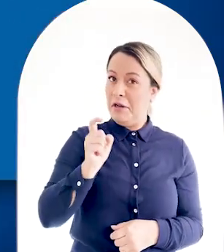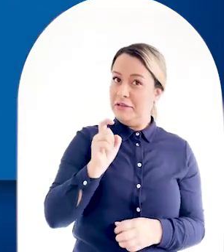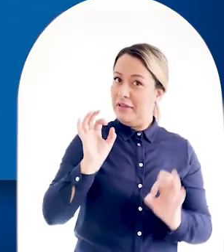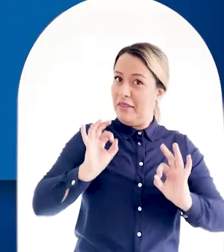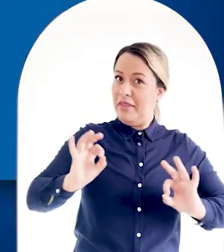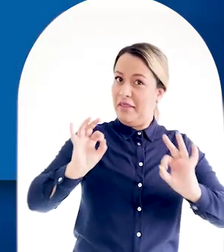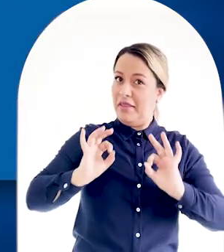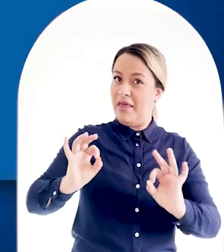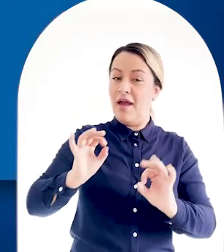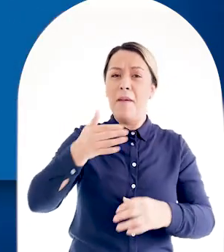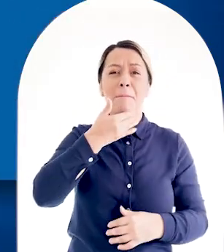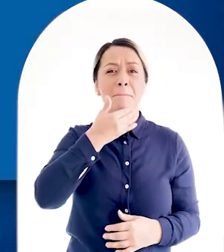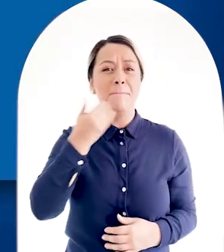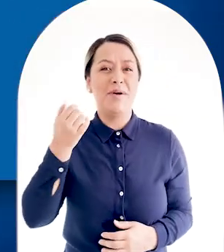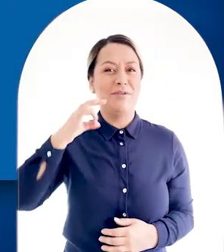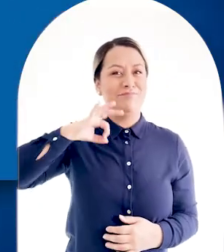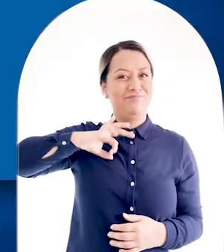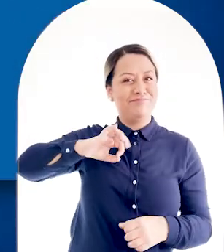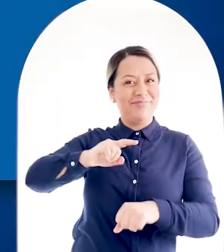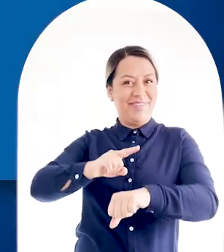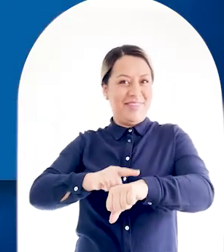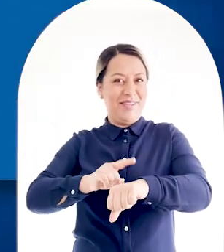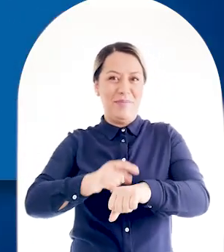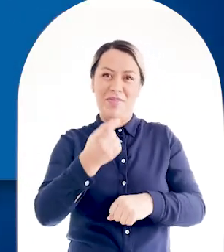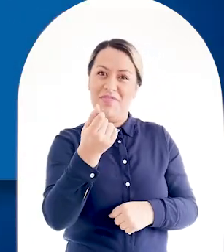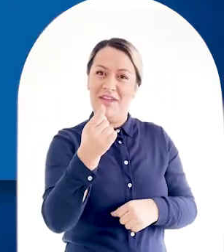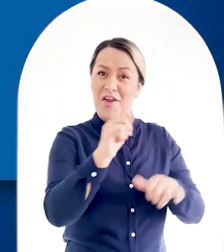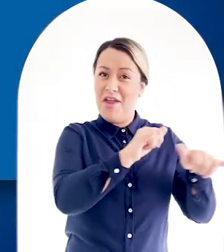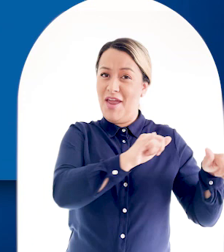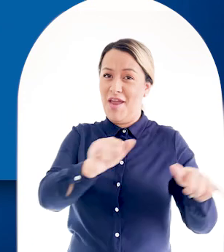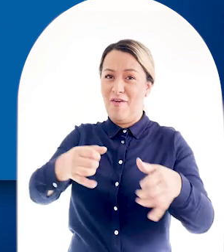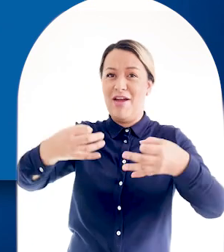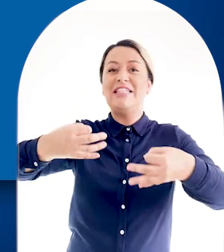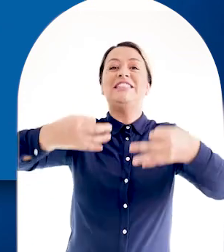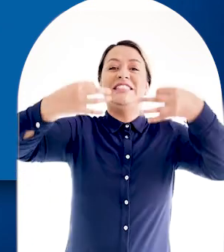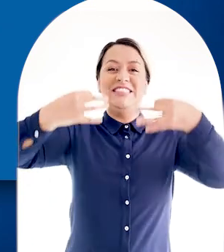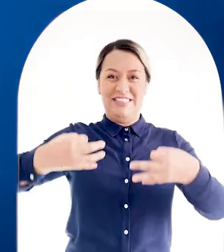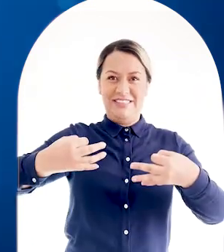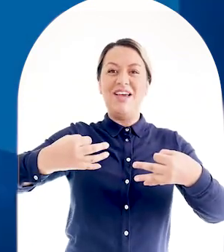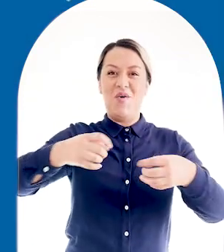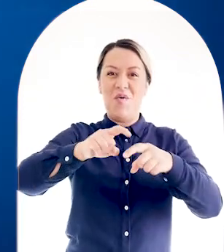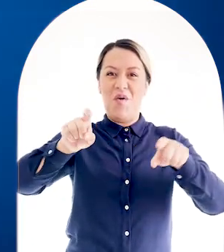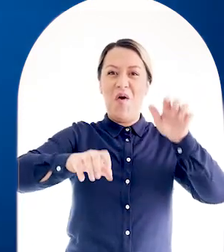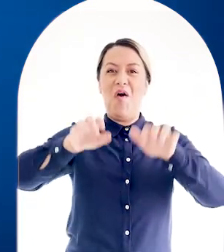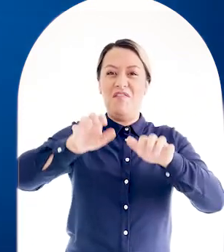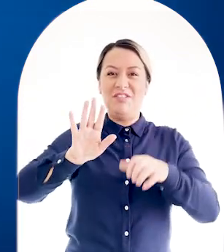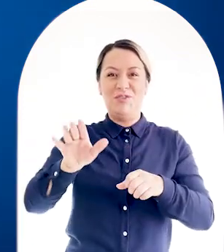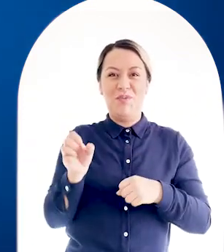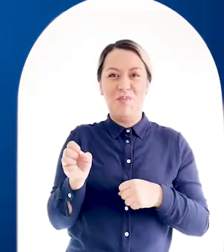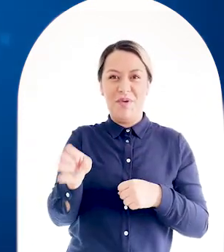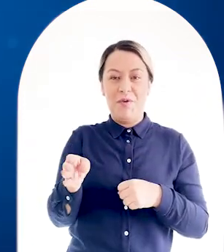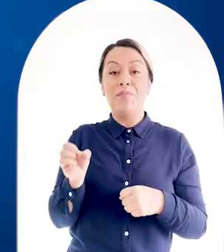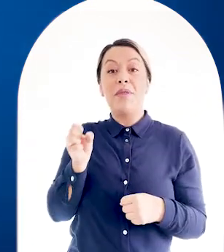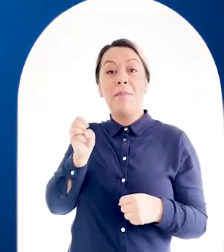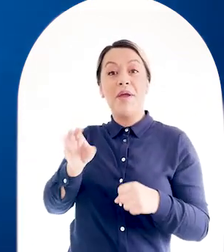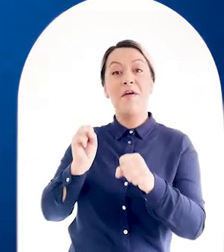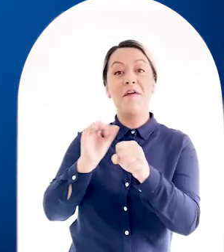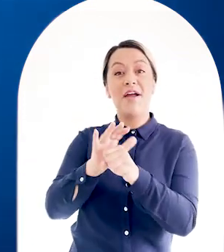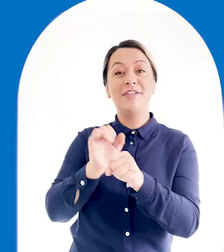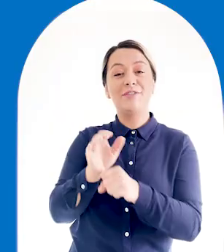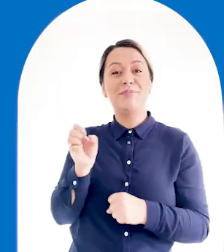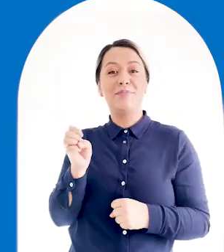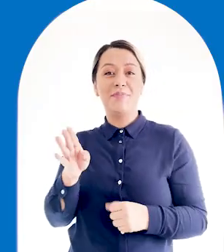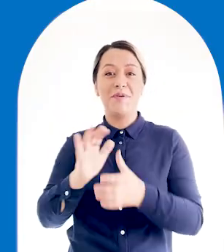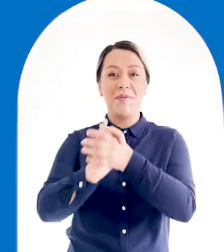mejor, ahorrando tiempo y dinero con la misma seguridad como lo hace en la oficina. Banco Caja Social, su banco